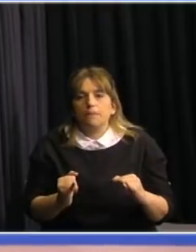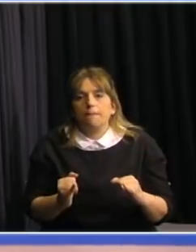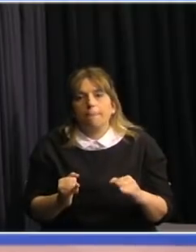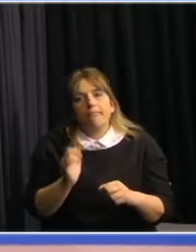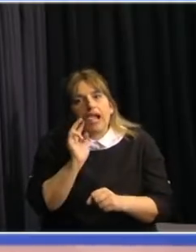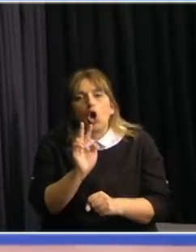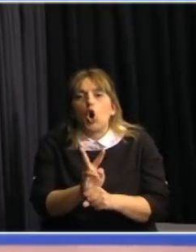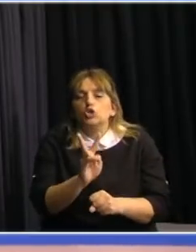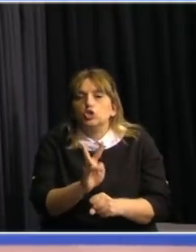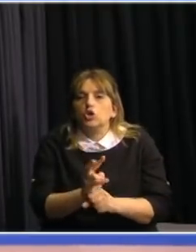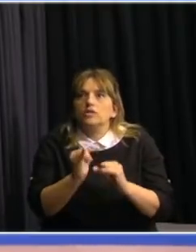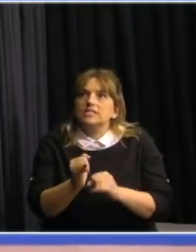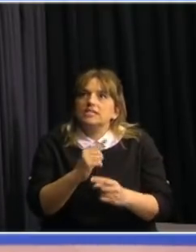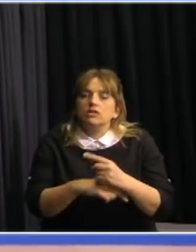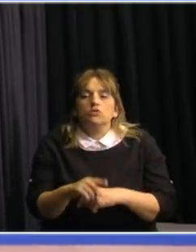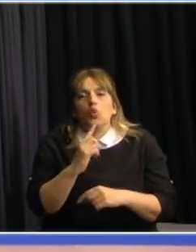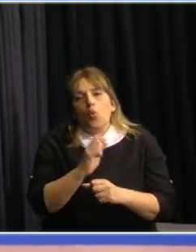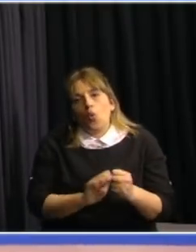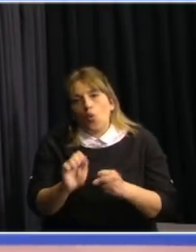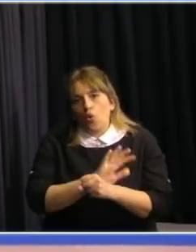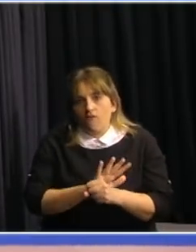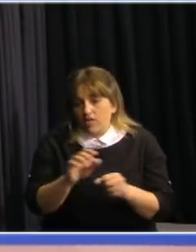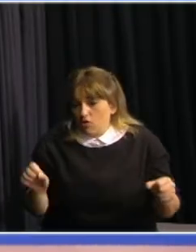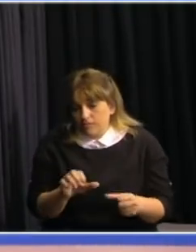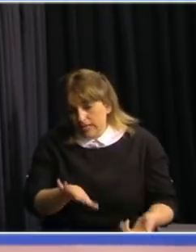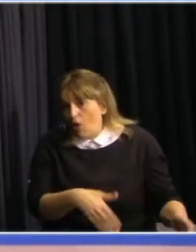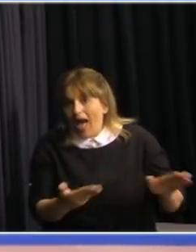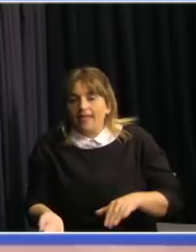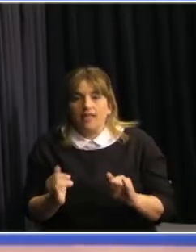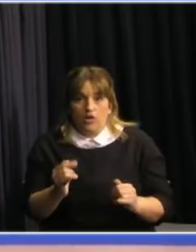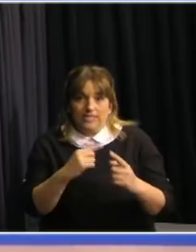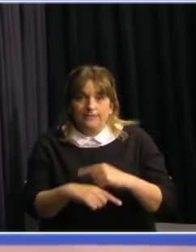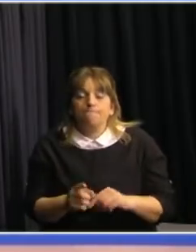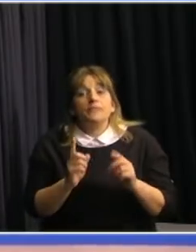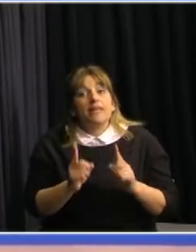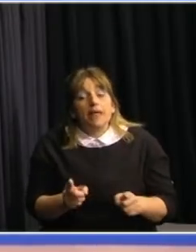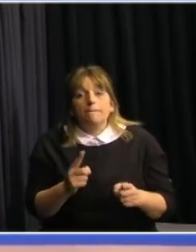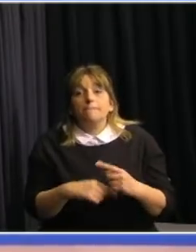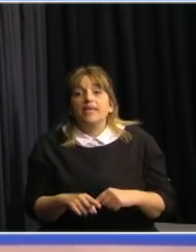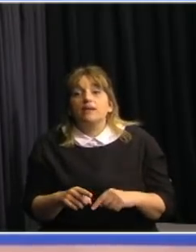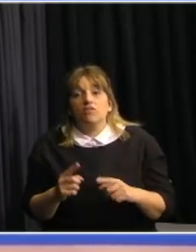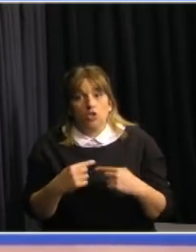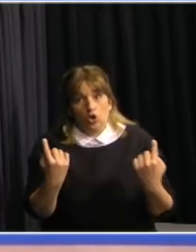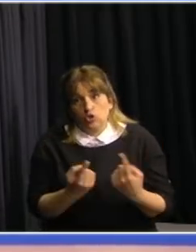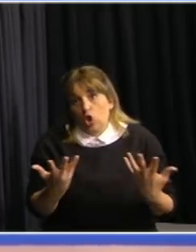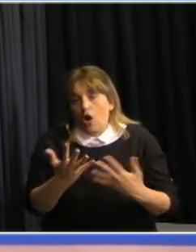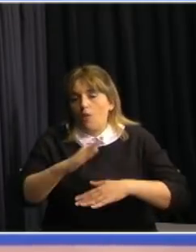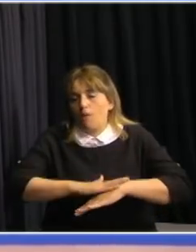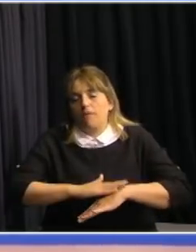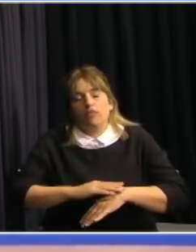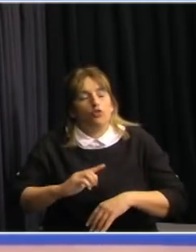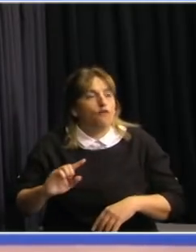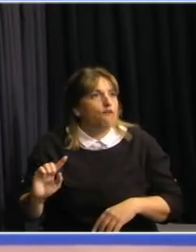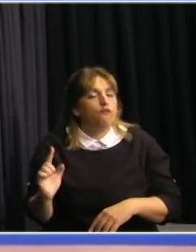control relativo de la marcha de la epidemia como lo hemos hecho hasta ahora. Y consideramos también que estamos en un momento decisivo